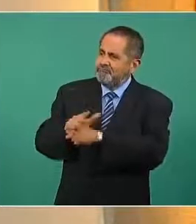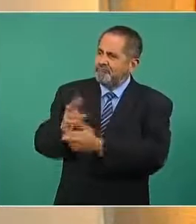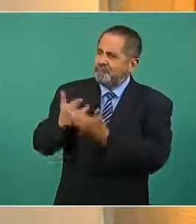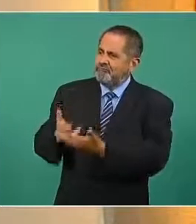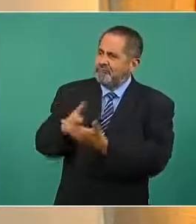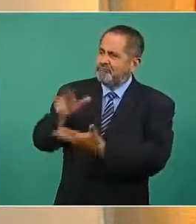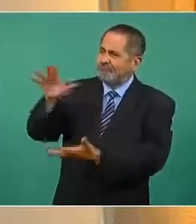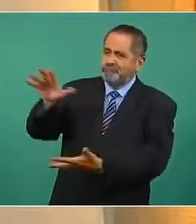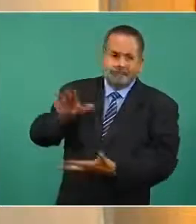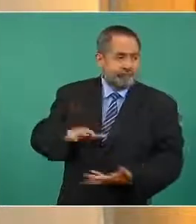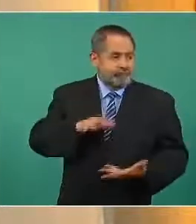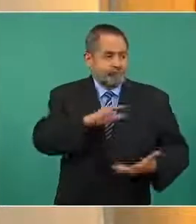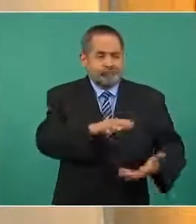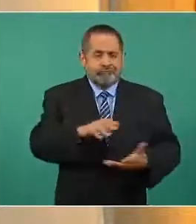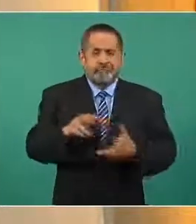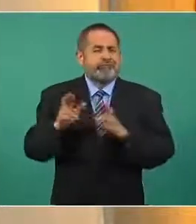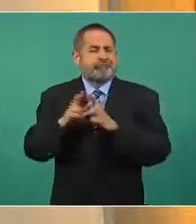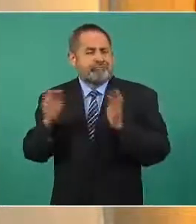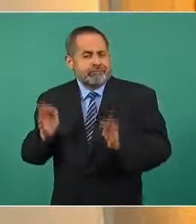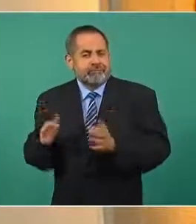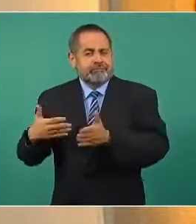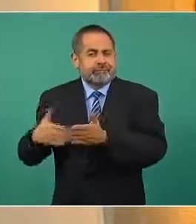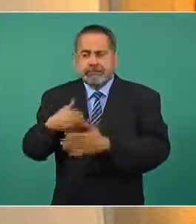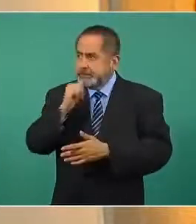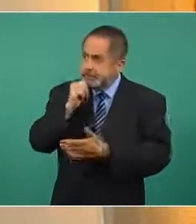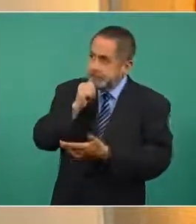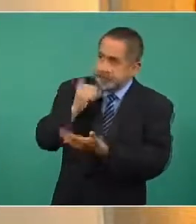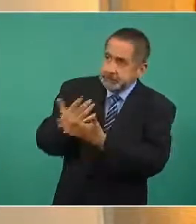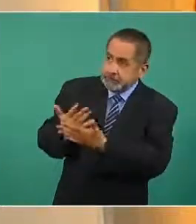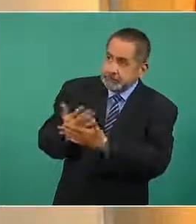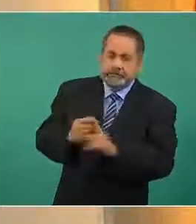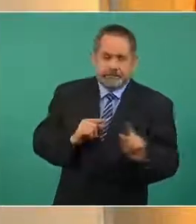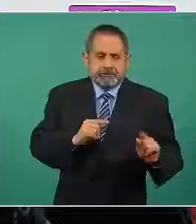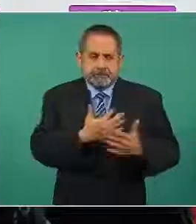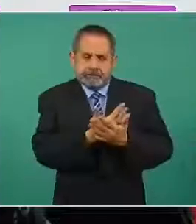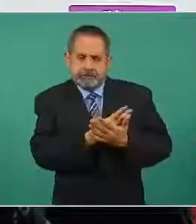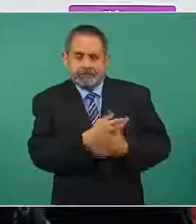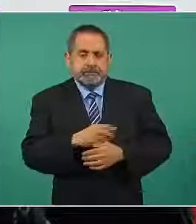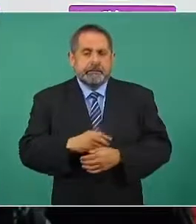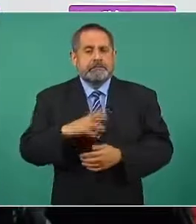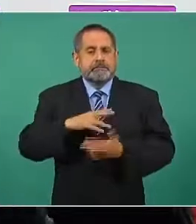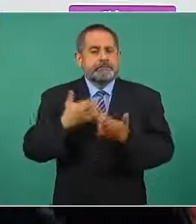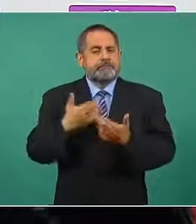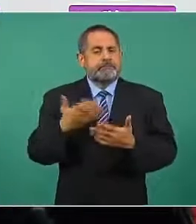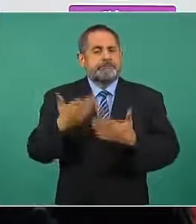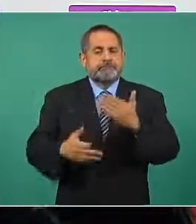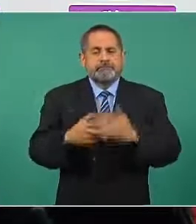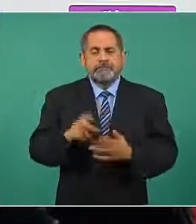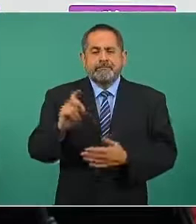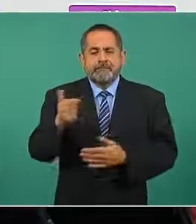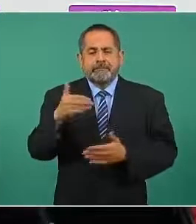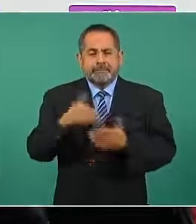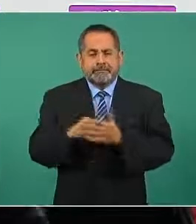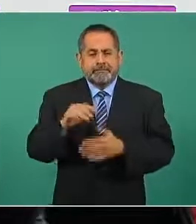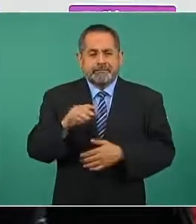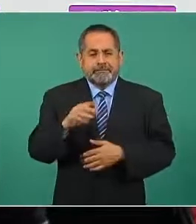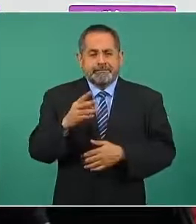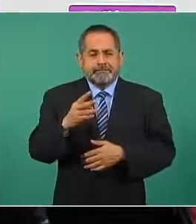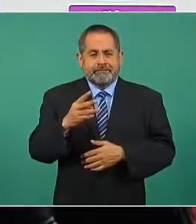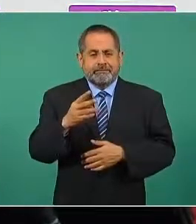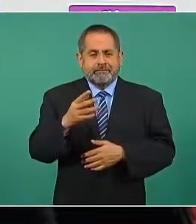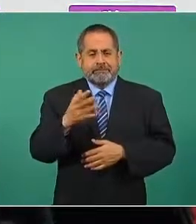cuanto a refrigeradores y estufas están pendientes de que se entreguen tenemos 36 mil 567